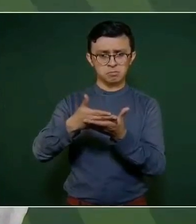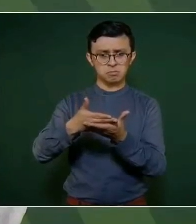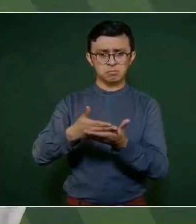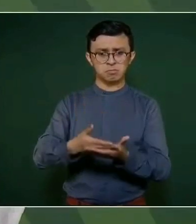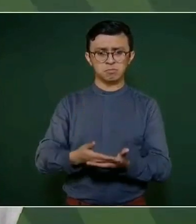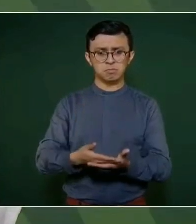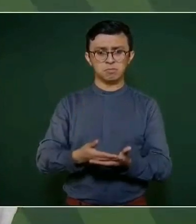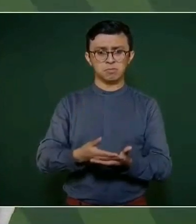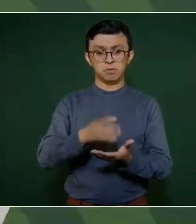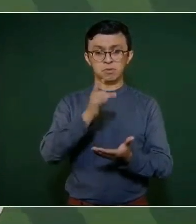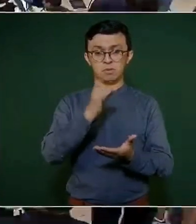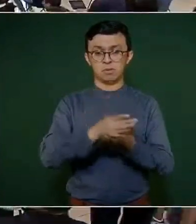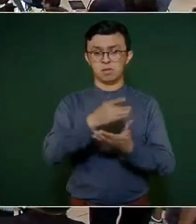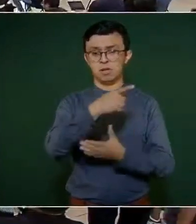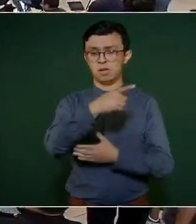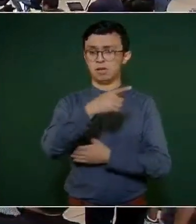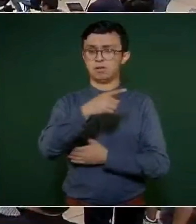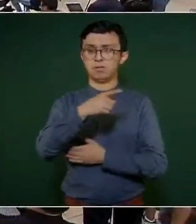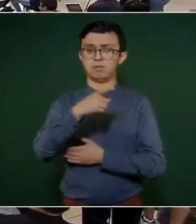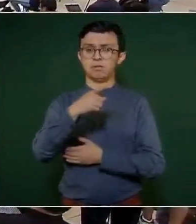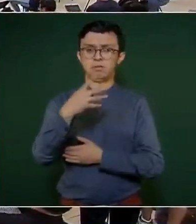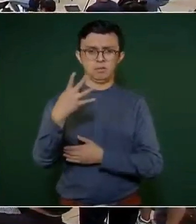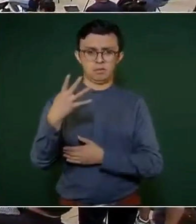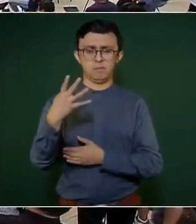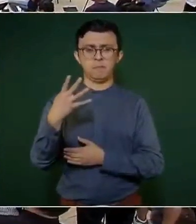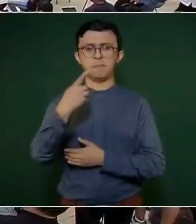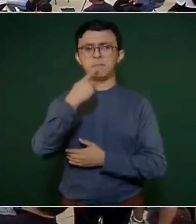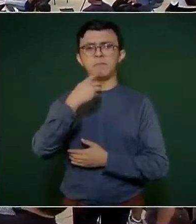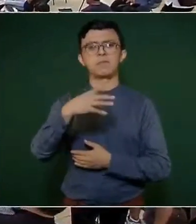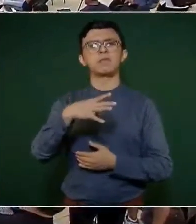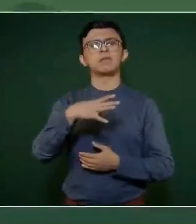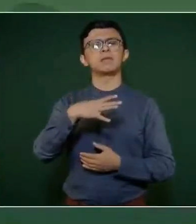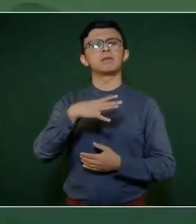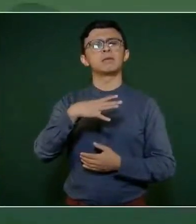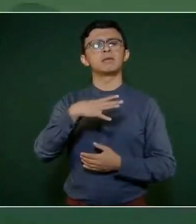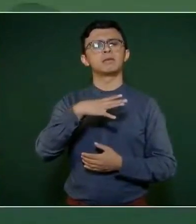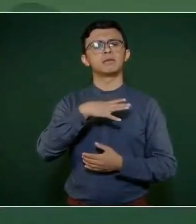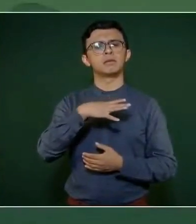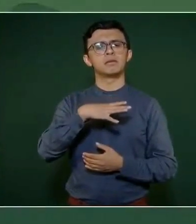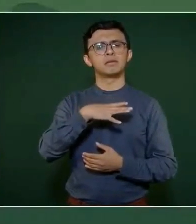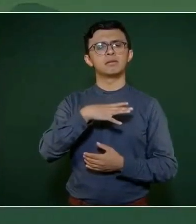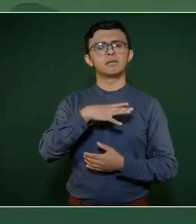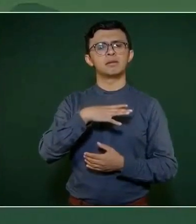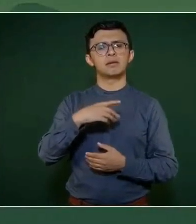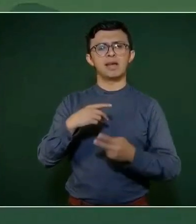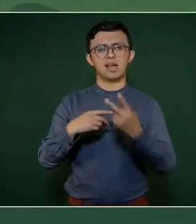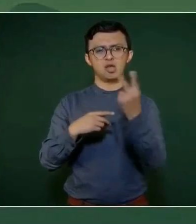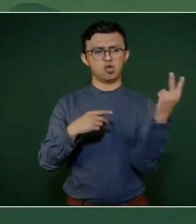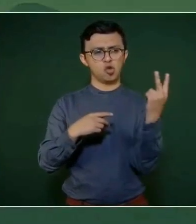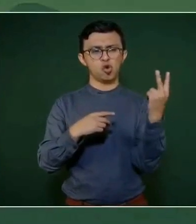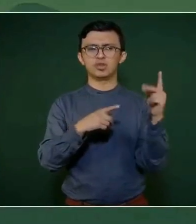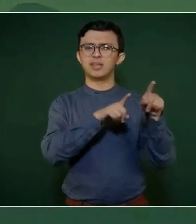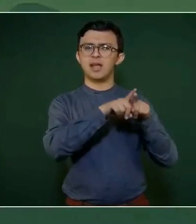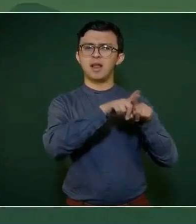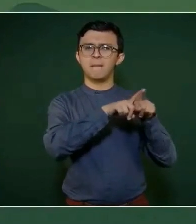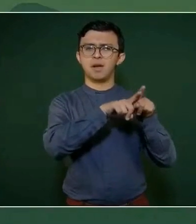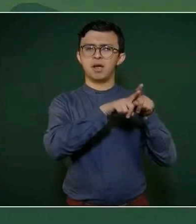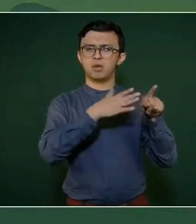Nada más clave. Son mis dos hermanos,